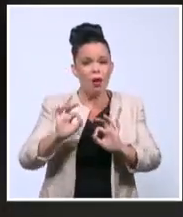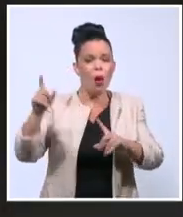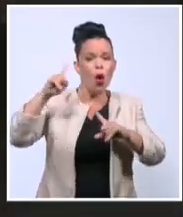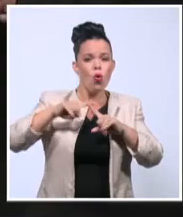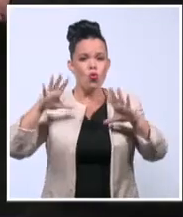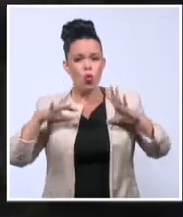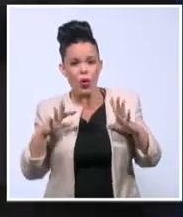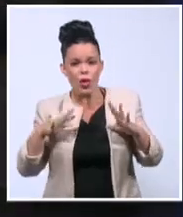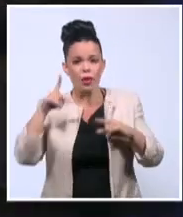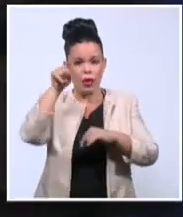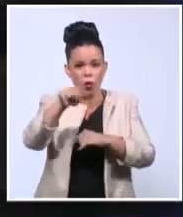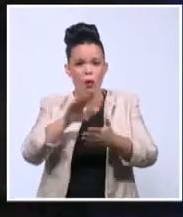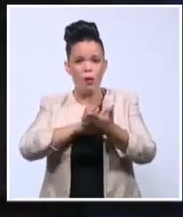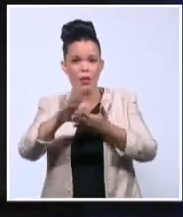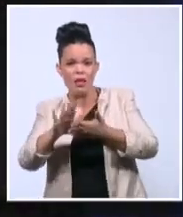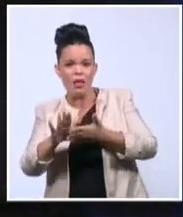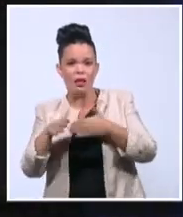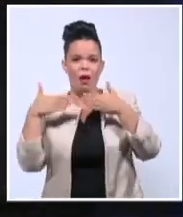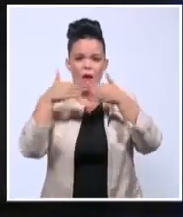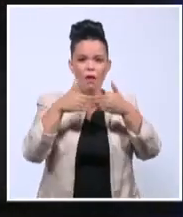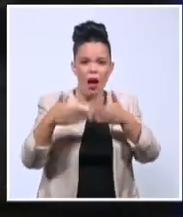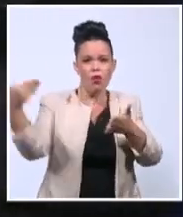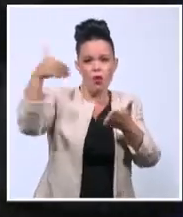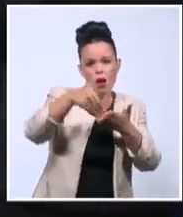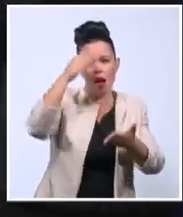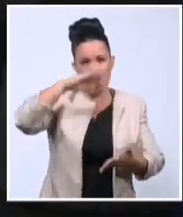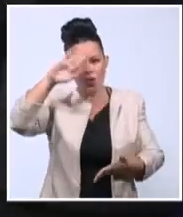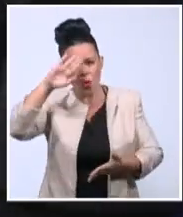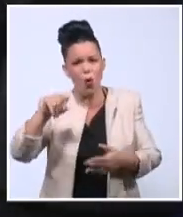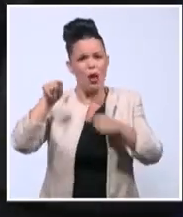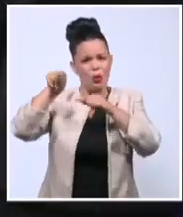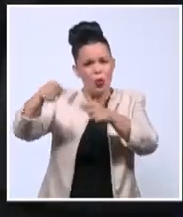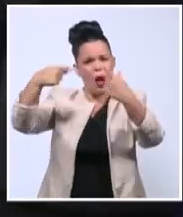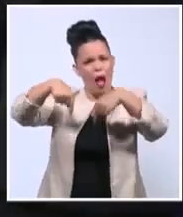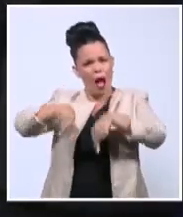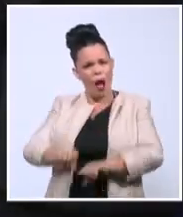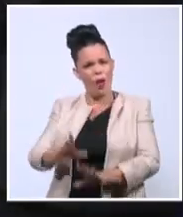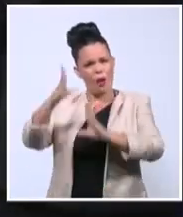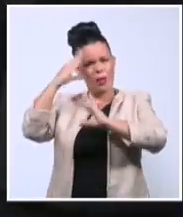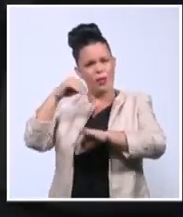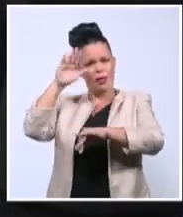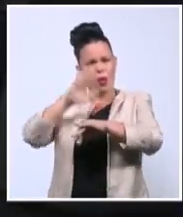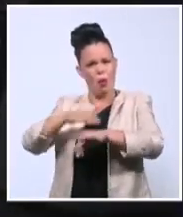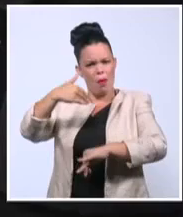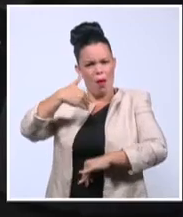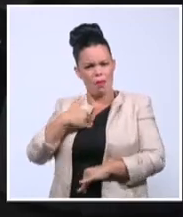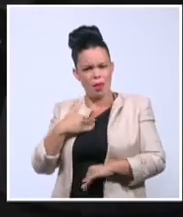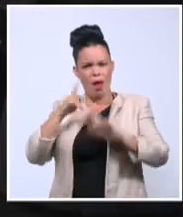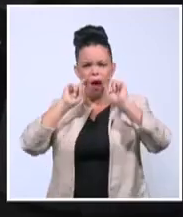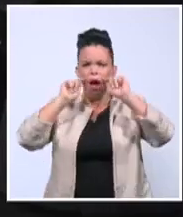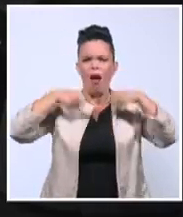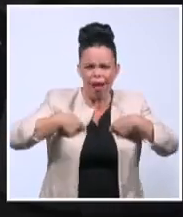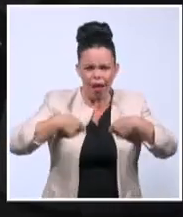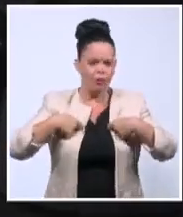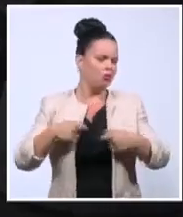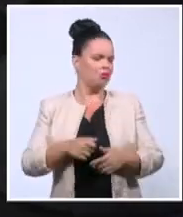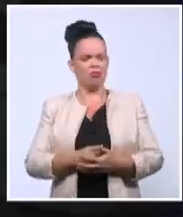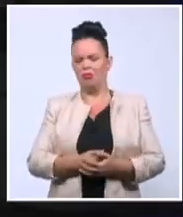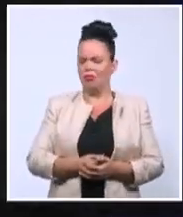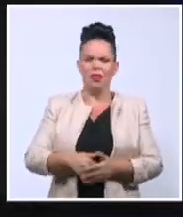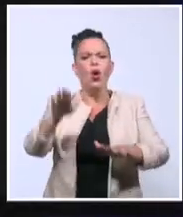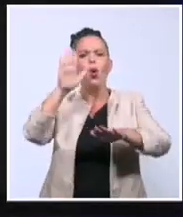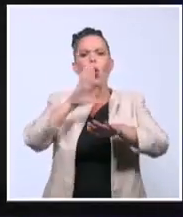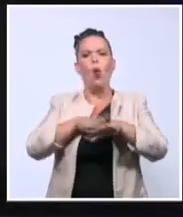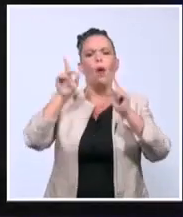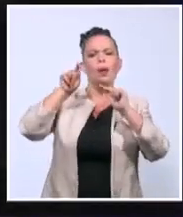dejaste entrar. Tú me estás diciendo a mí que yo soy el responsable de tener la subupa abajo. El responsable eres tú de haber dejado entrar el